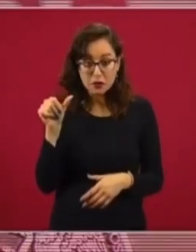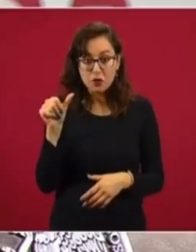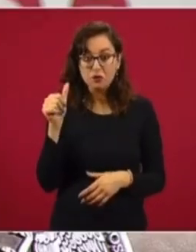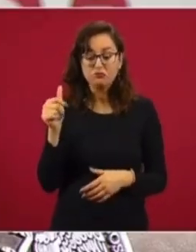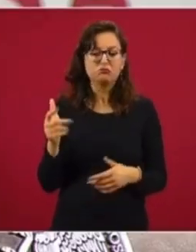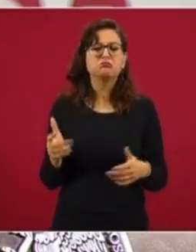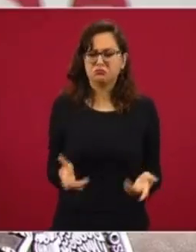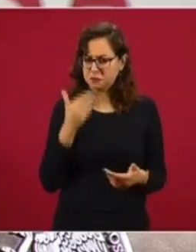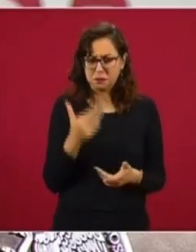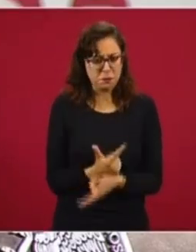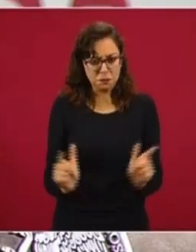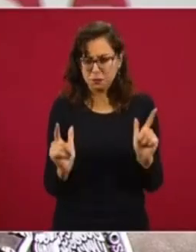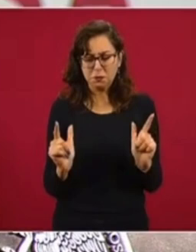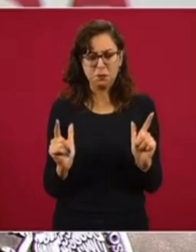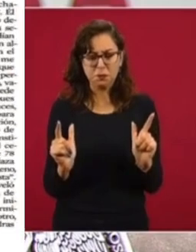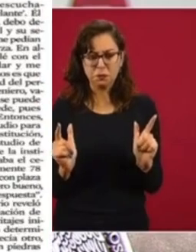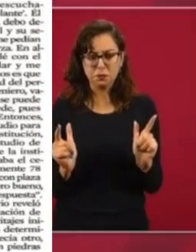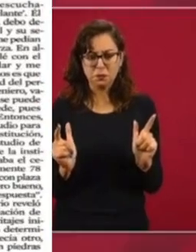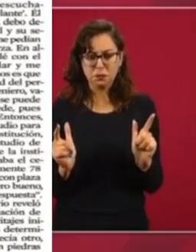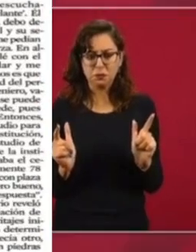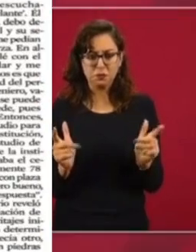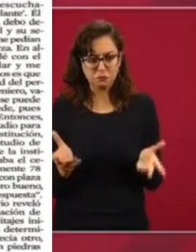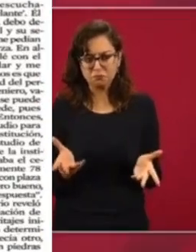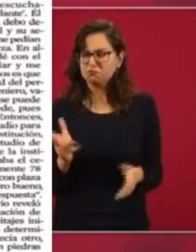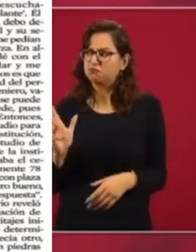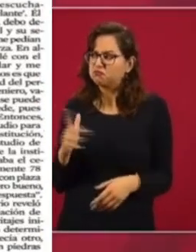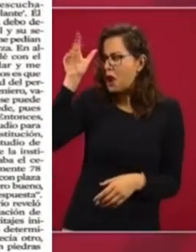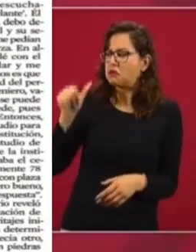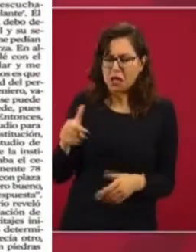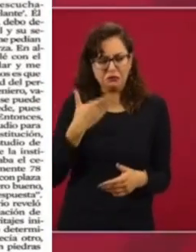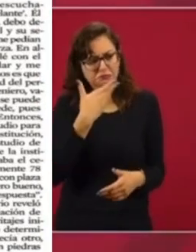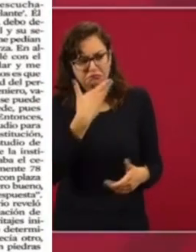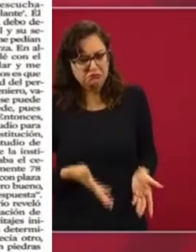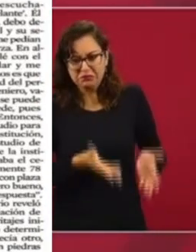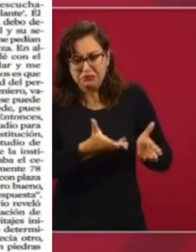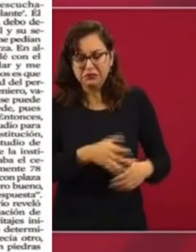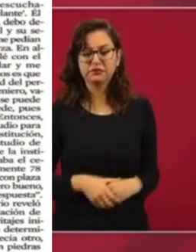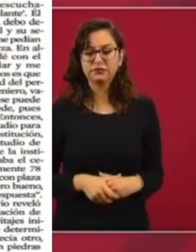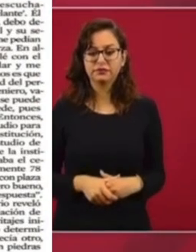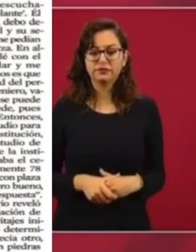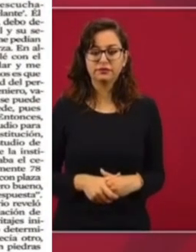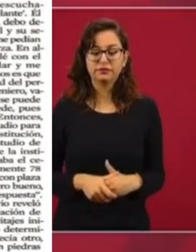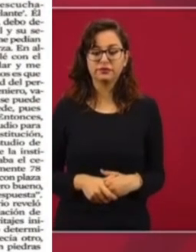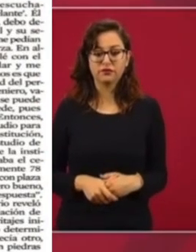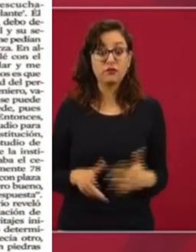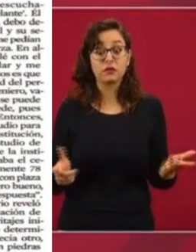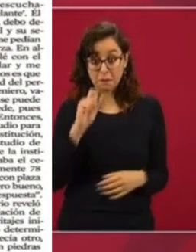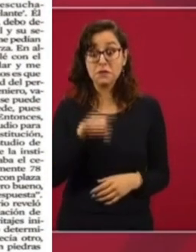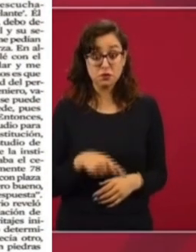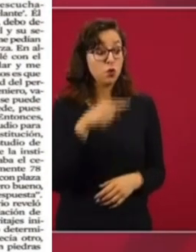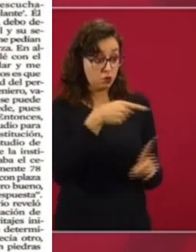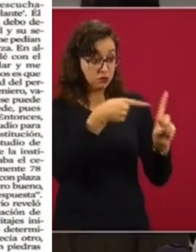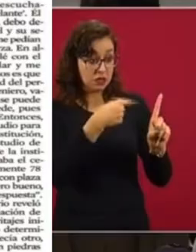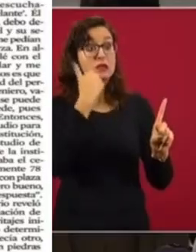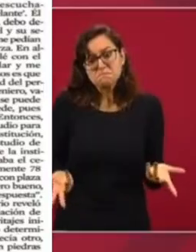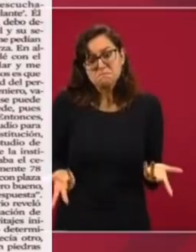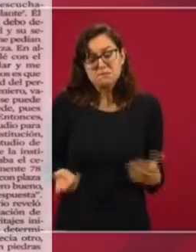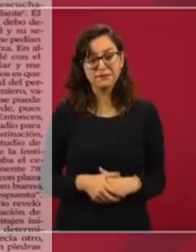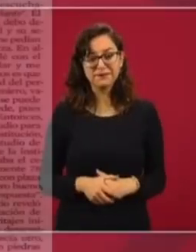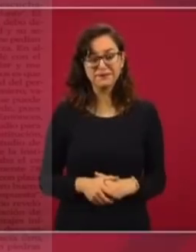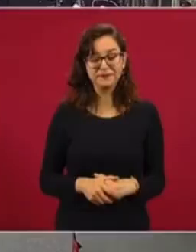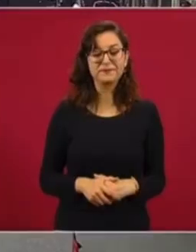entera libertad, puede decir, no estoy de acuerdo. Y además, ir a la reforma y a Televisa si es posible.